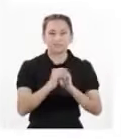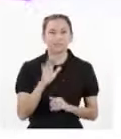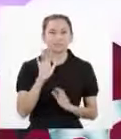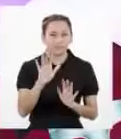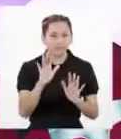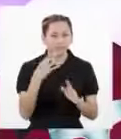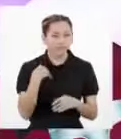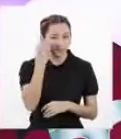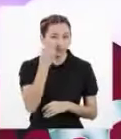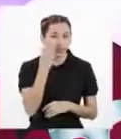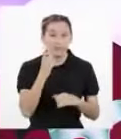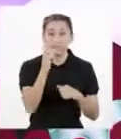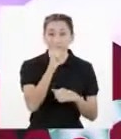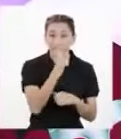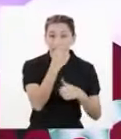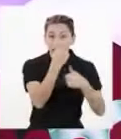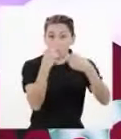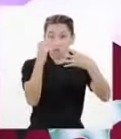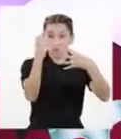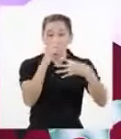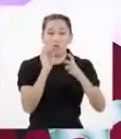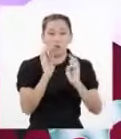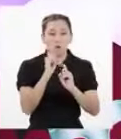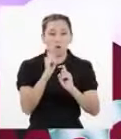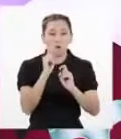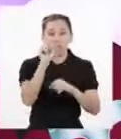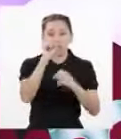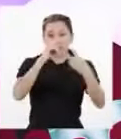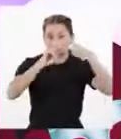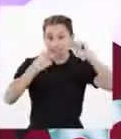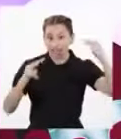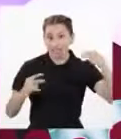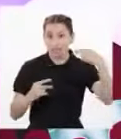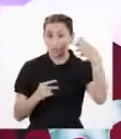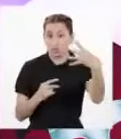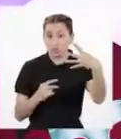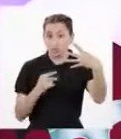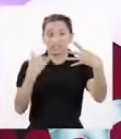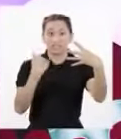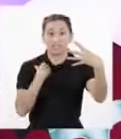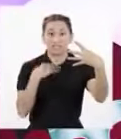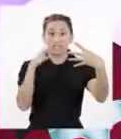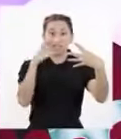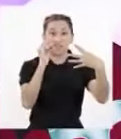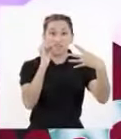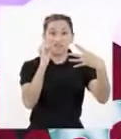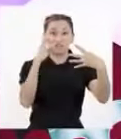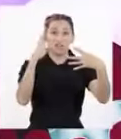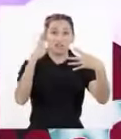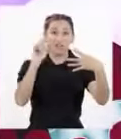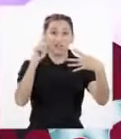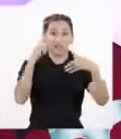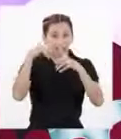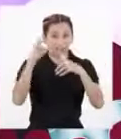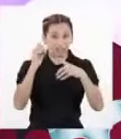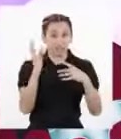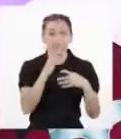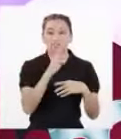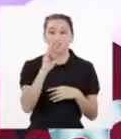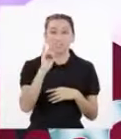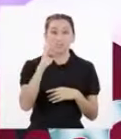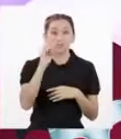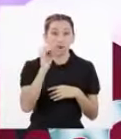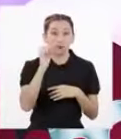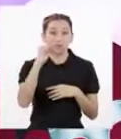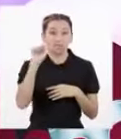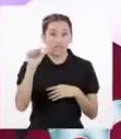si entendí Cada uno de los 4 nucleótidos que forman el ADN contiene un grupo fosfato Un azúcar llamado bisoxirribosa